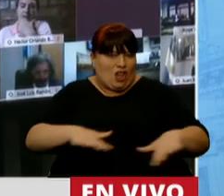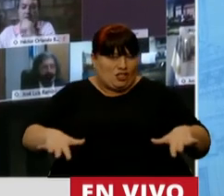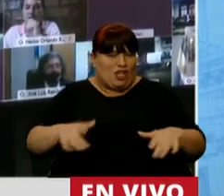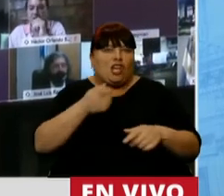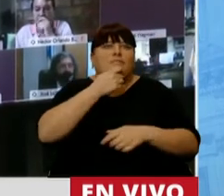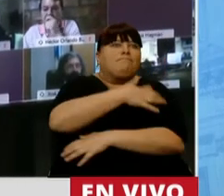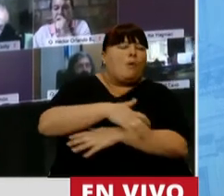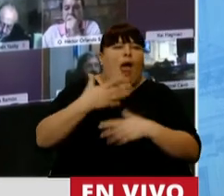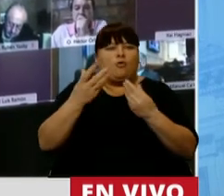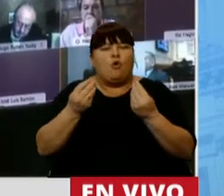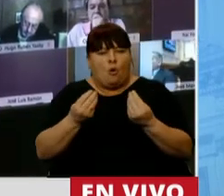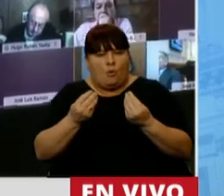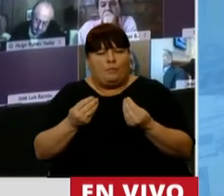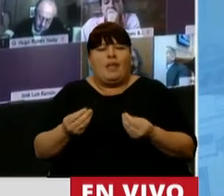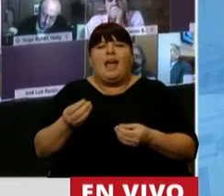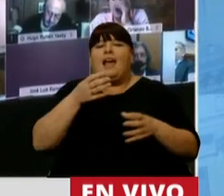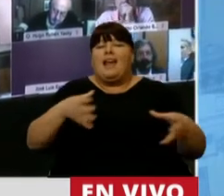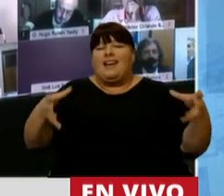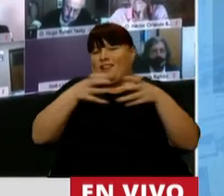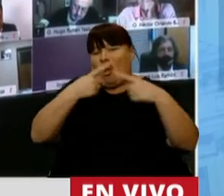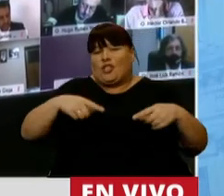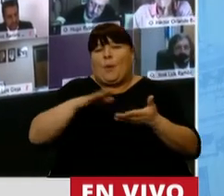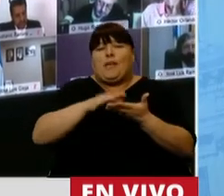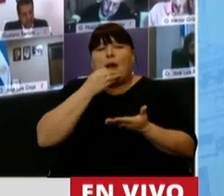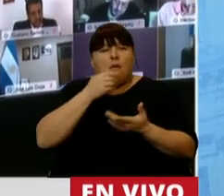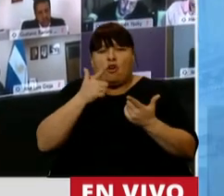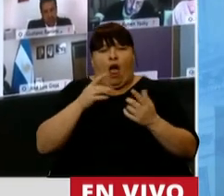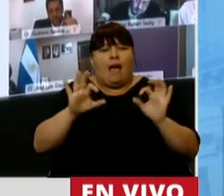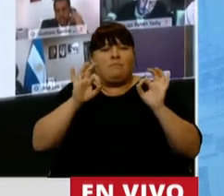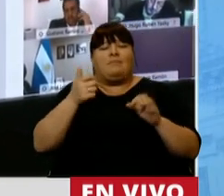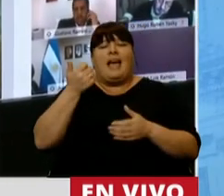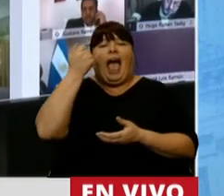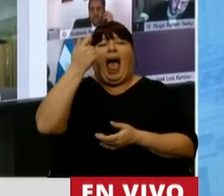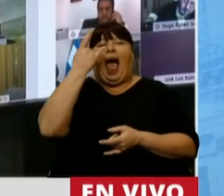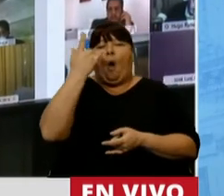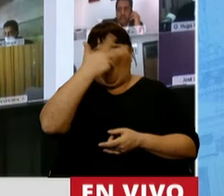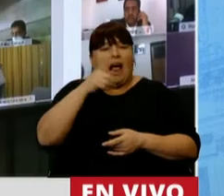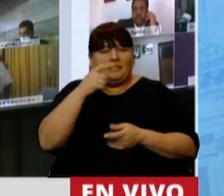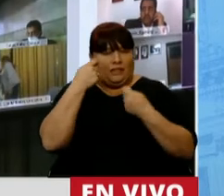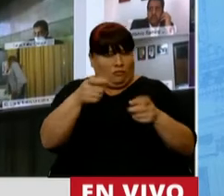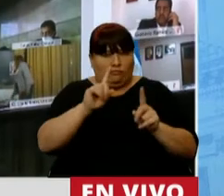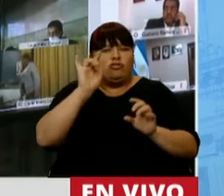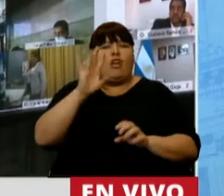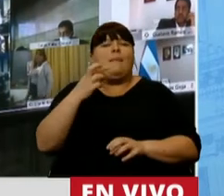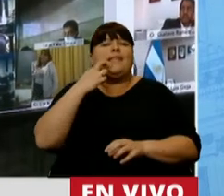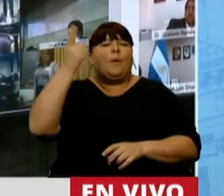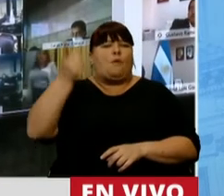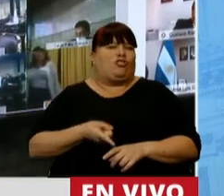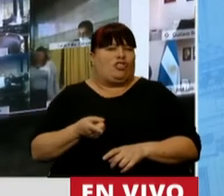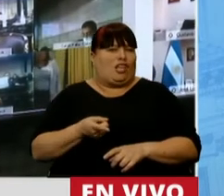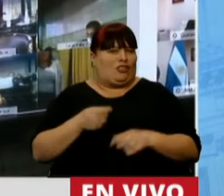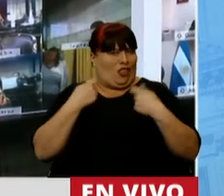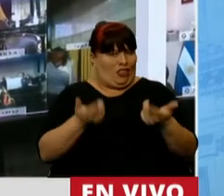niñez ante la pobreza. La canasta básica alimentaria no está cubierta por la AUH, apenas alcanza a cubrir el 19%.